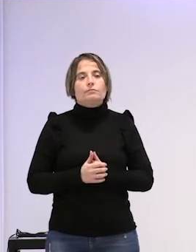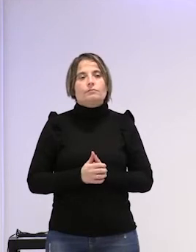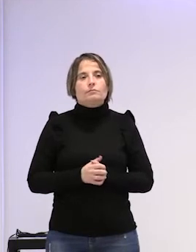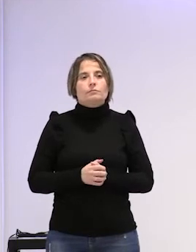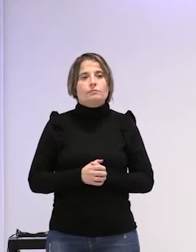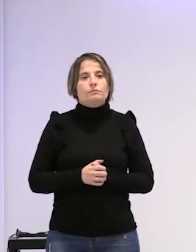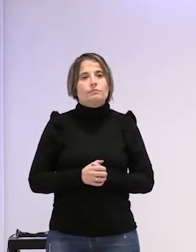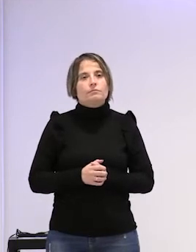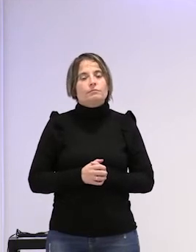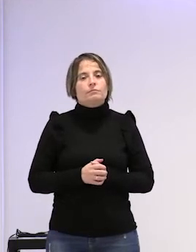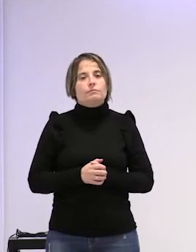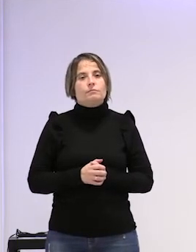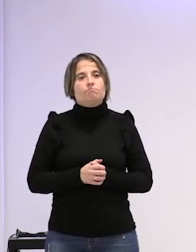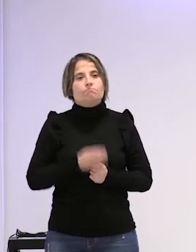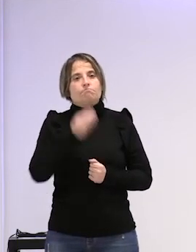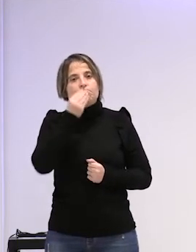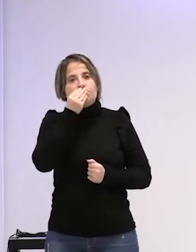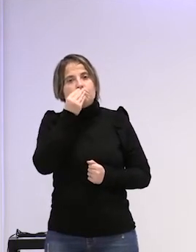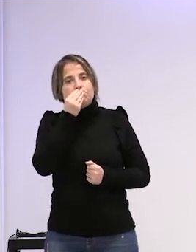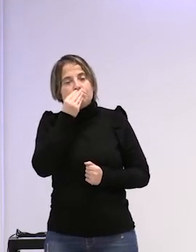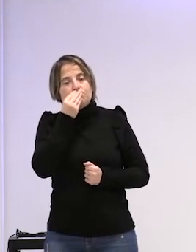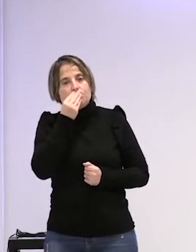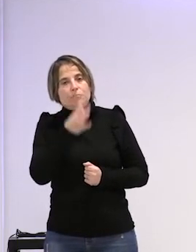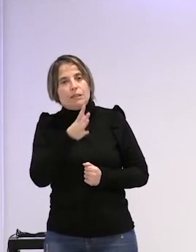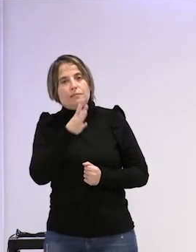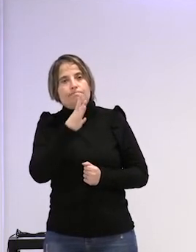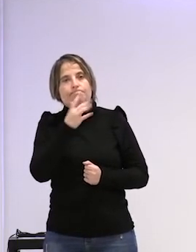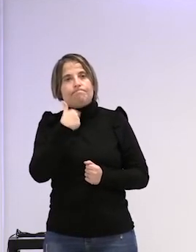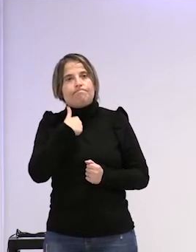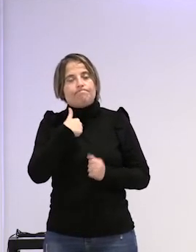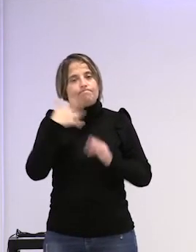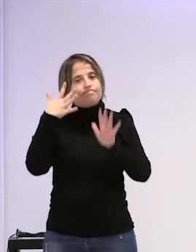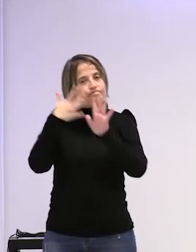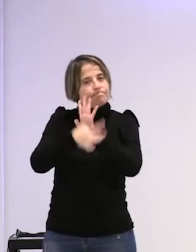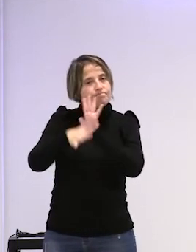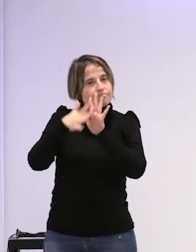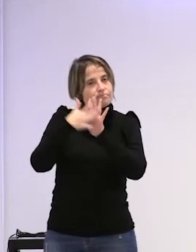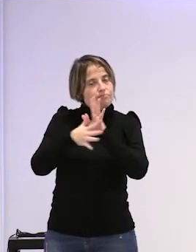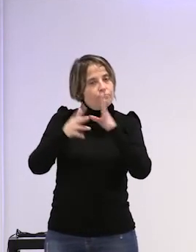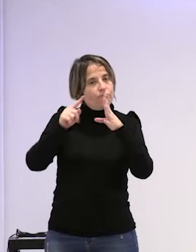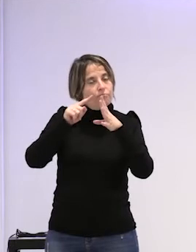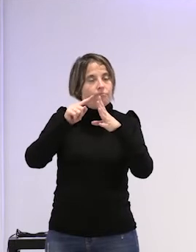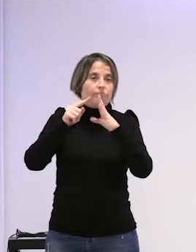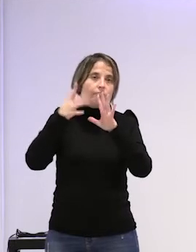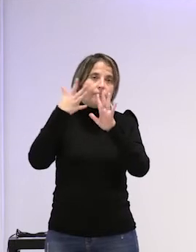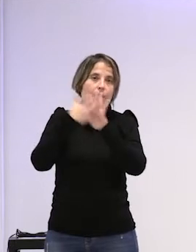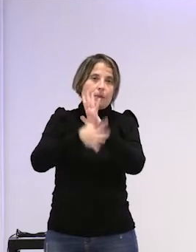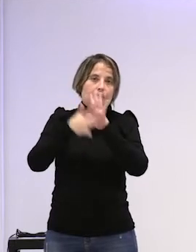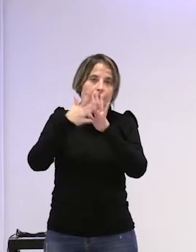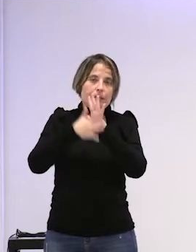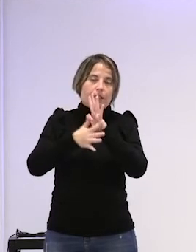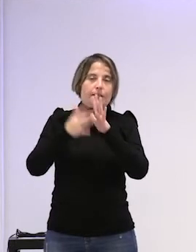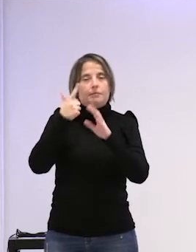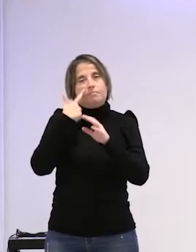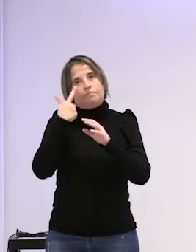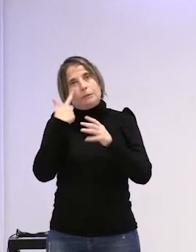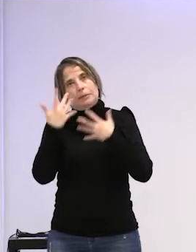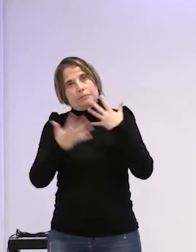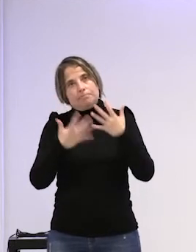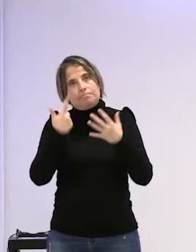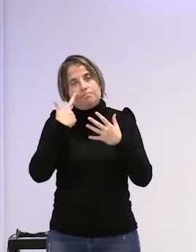vale pues voy a explicar brevemente los cuatro los bueno